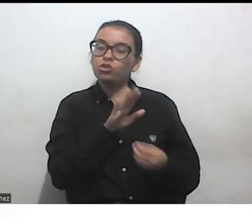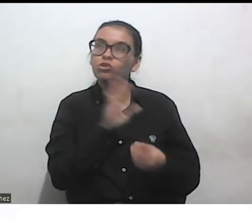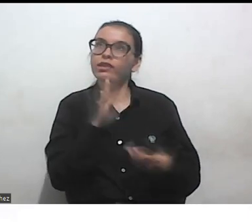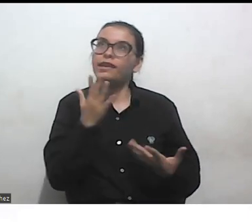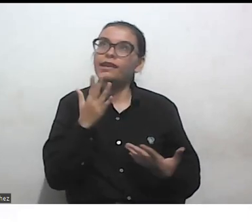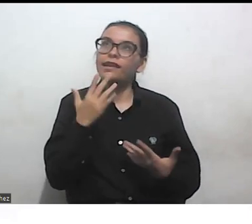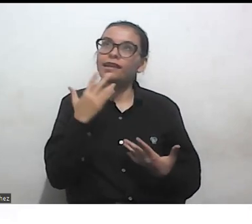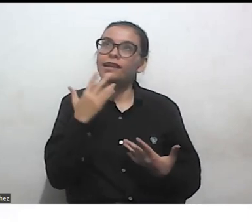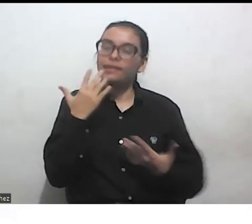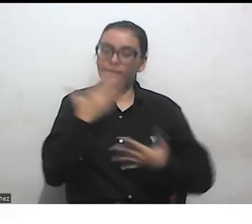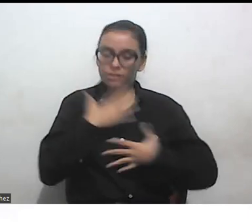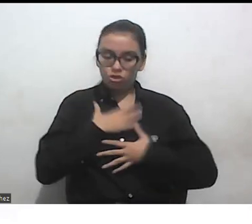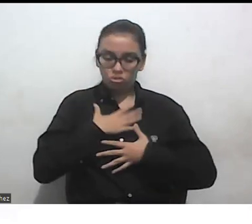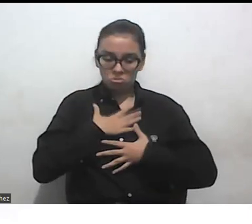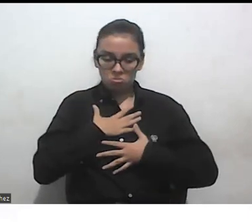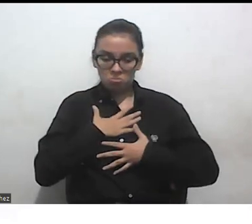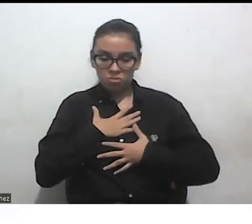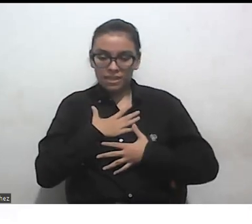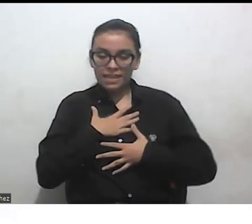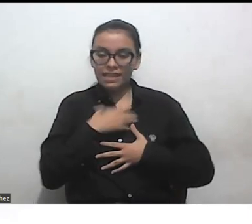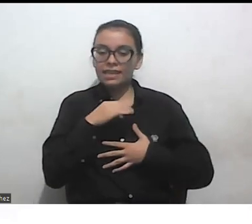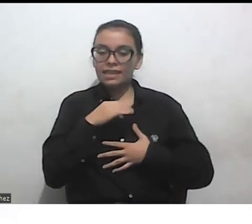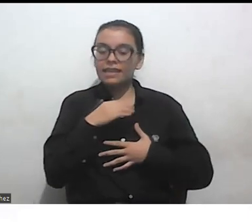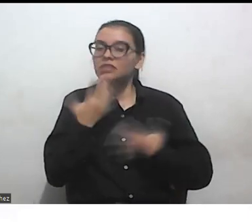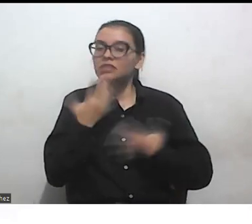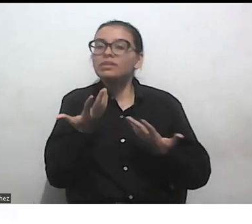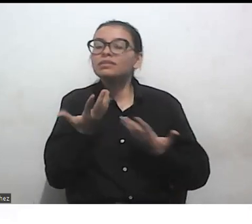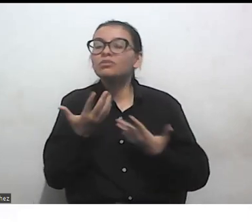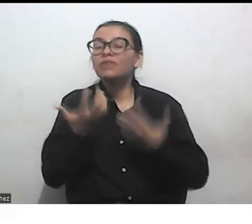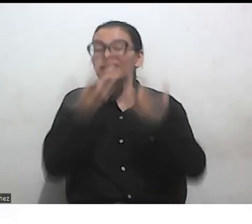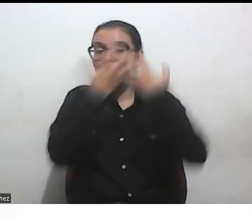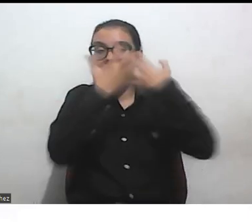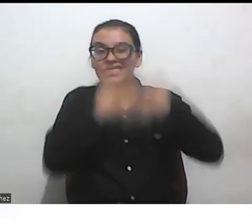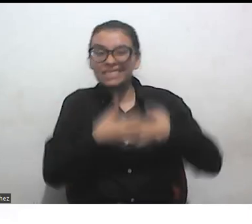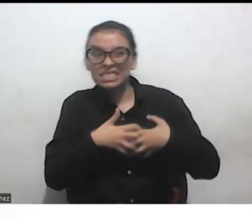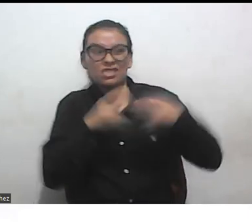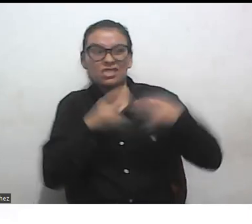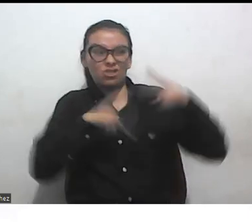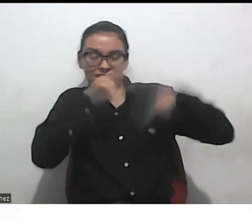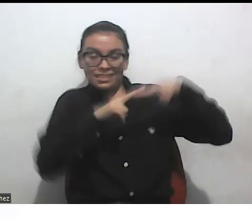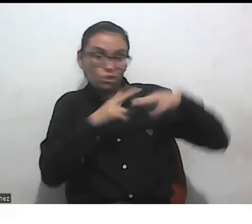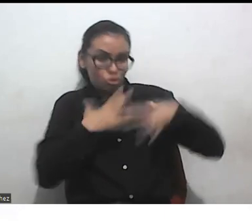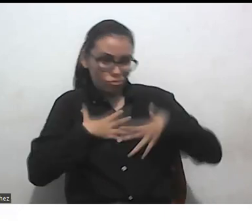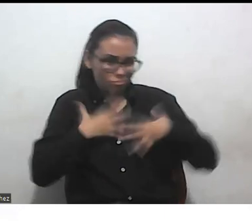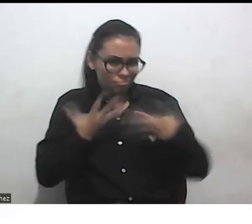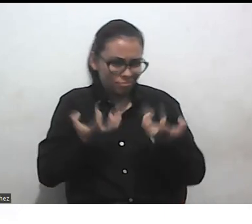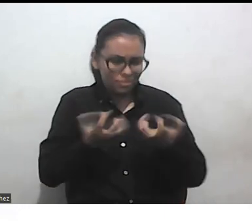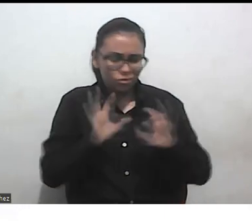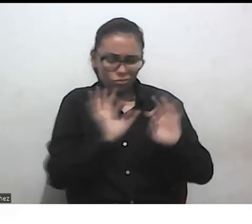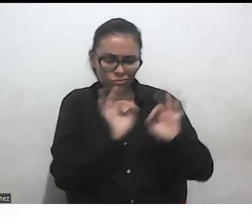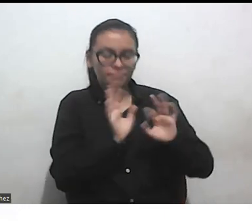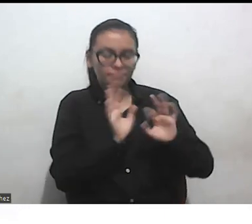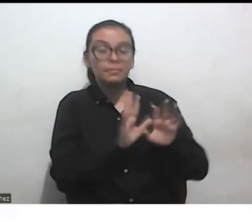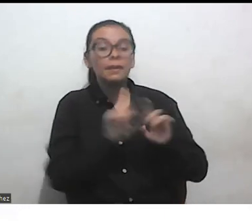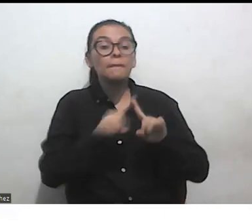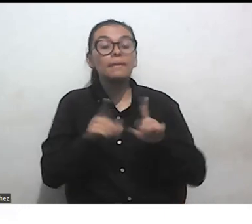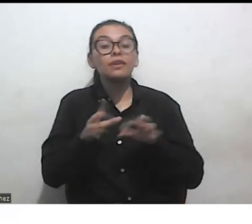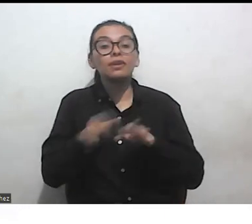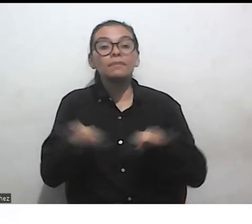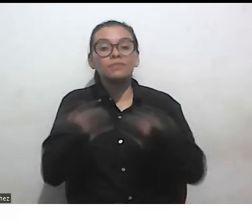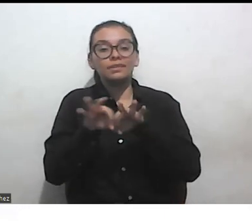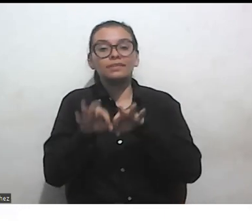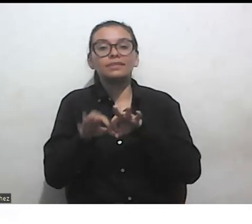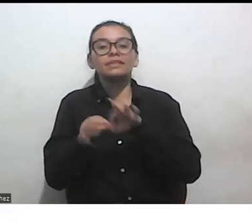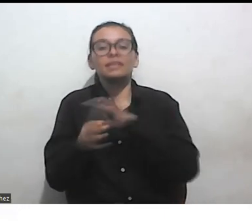y no me quiero poner muy funcionalista estructuralista así pero creo que sí es útil de corrientes